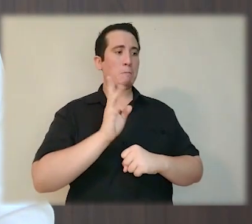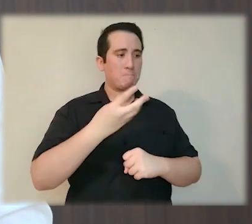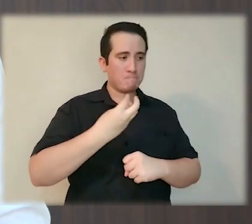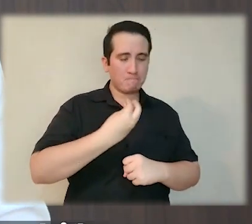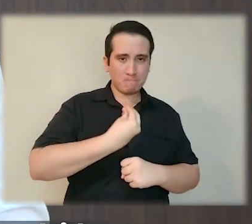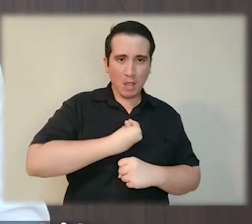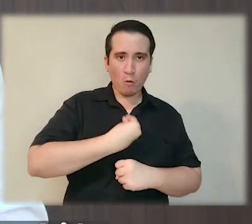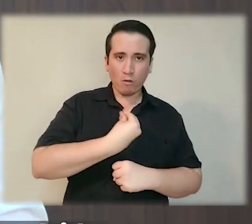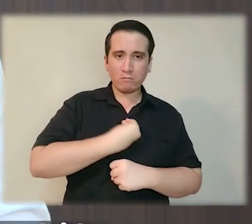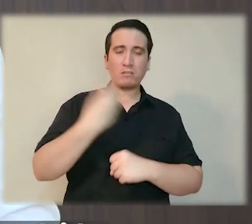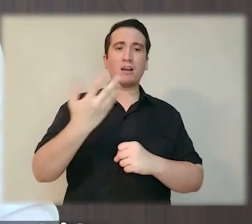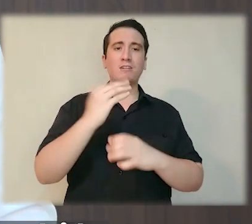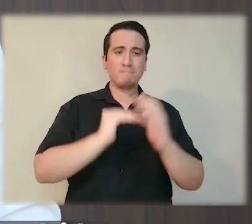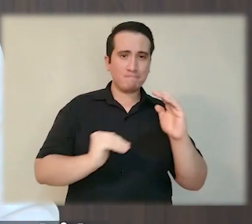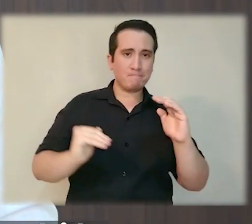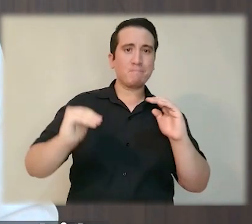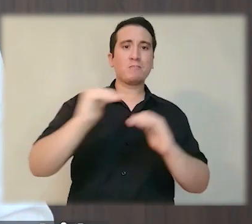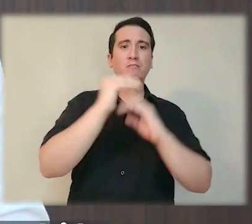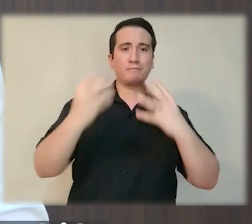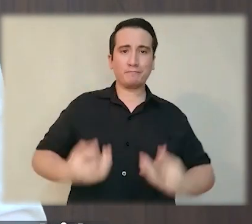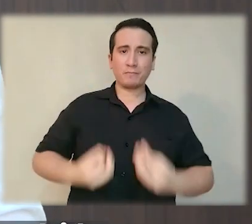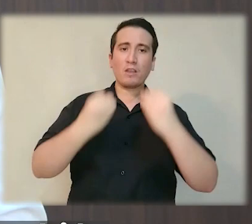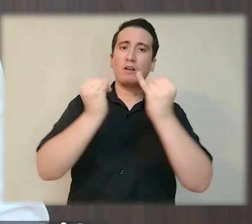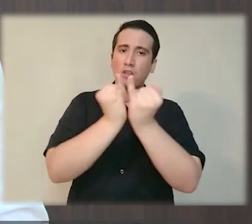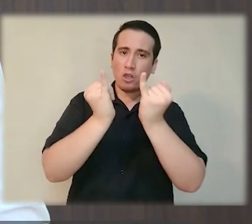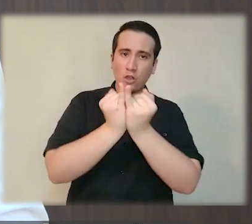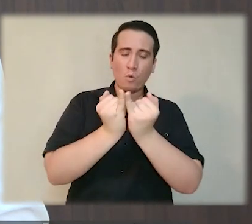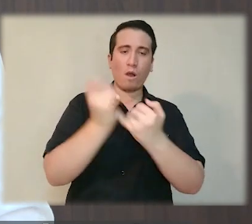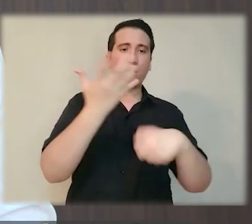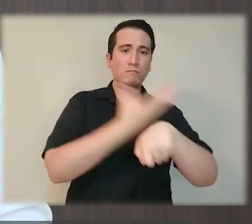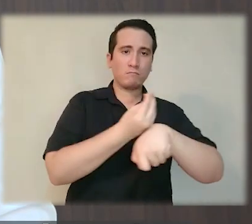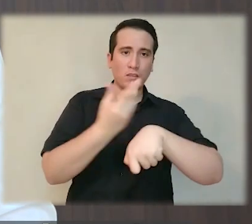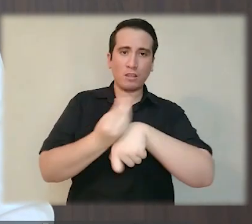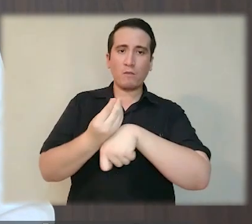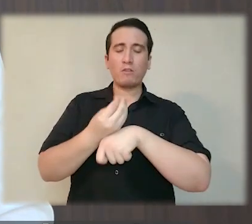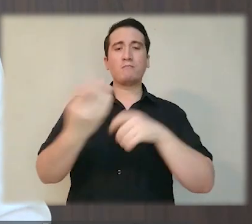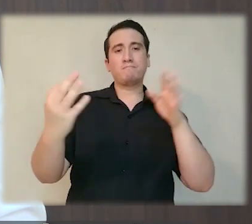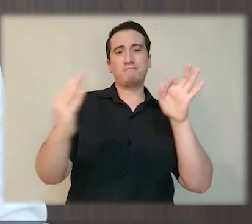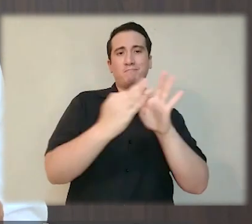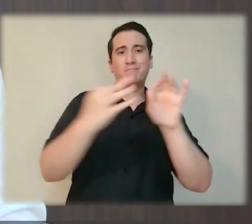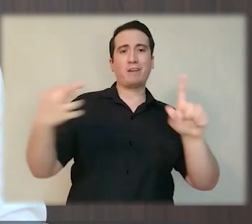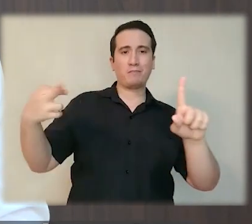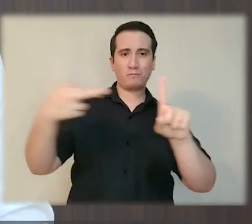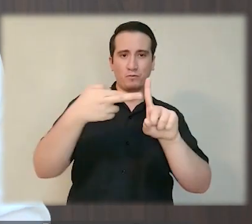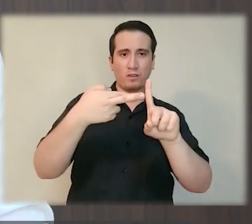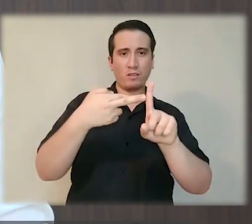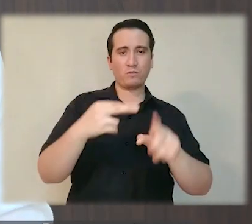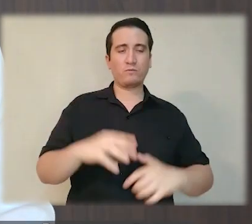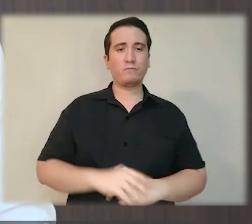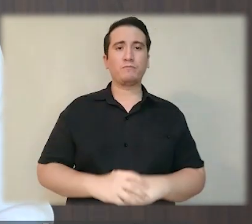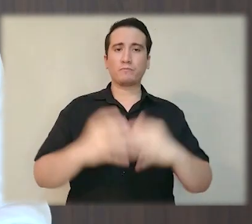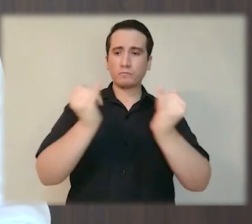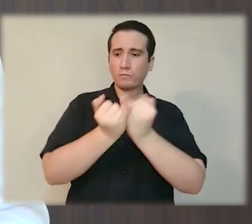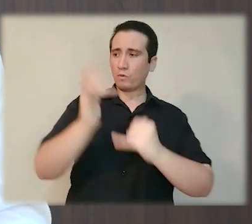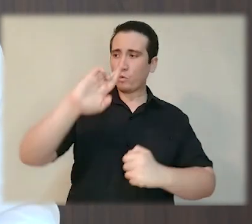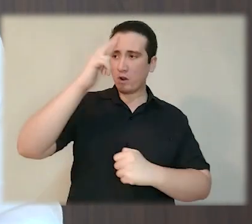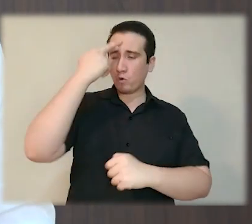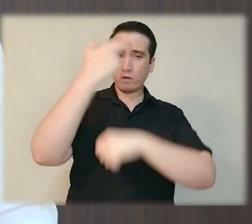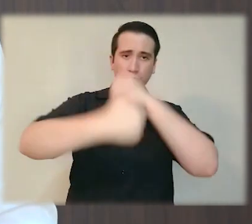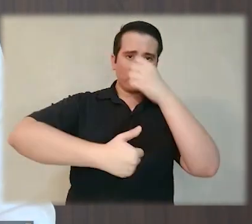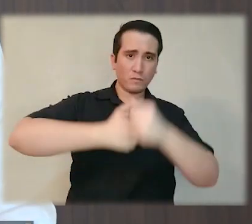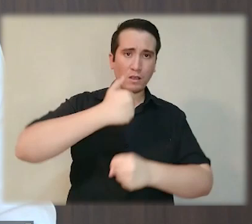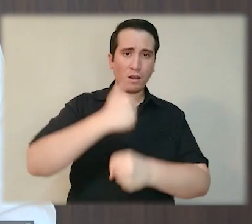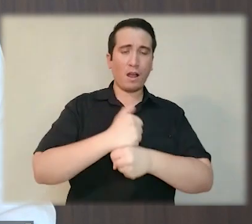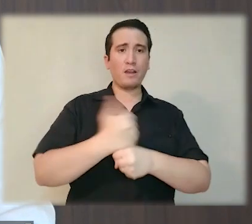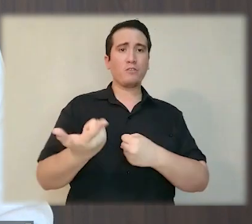resistencia, en nuestra capacidad de sobrevivencia y también en nuestra capacidad de adaptación ante los grandes retos. Pero también será